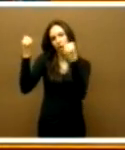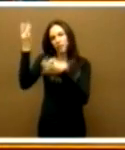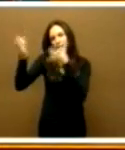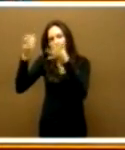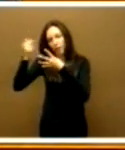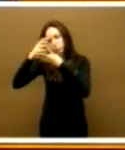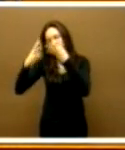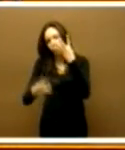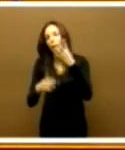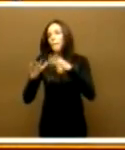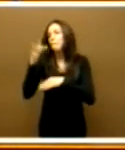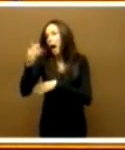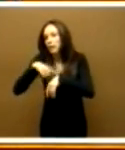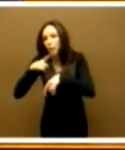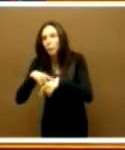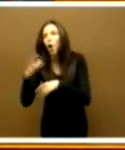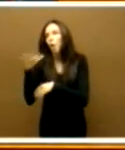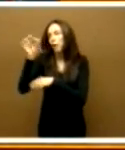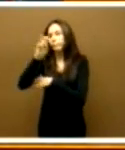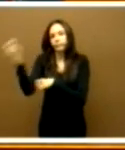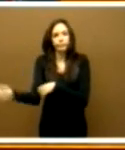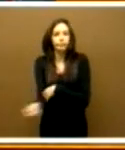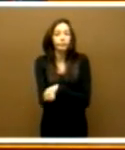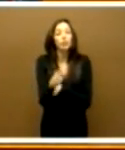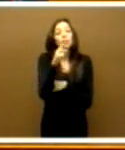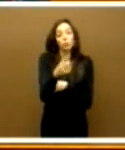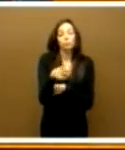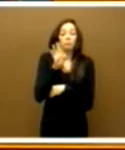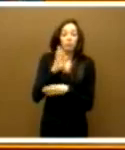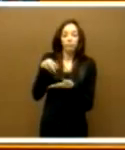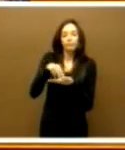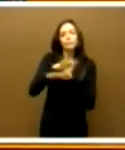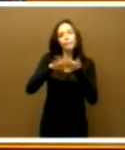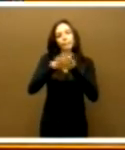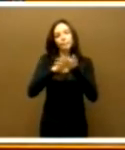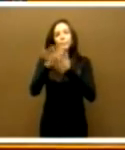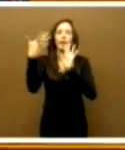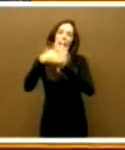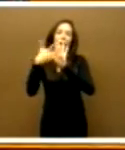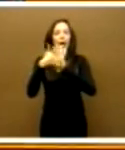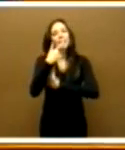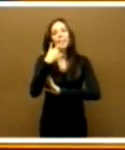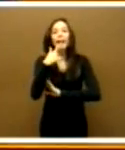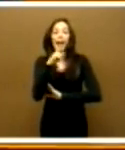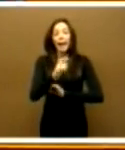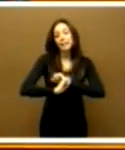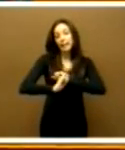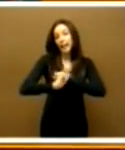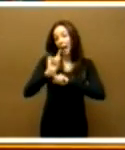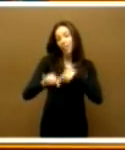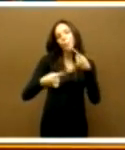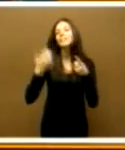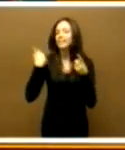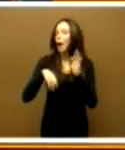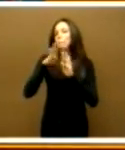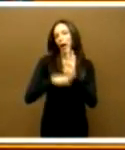temporalización. Ahora señala usted en esa exposición que después de esta estrategia vendrá el plan